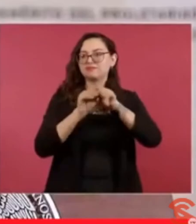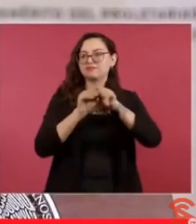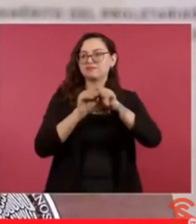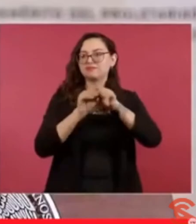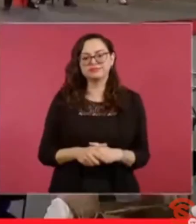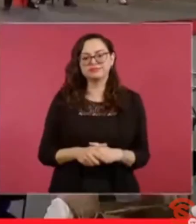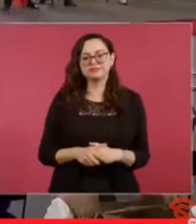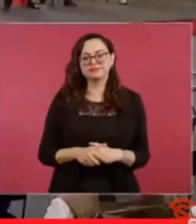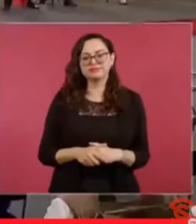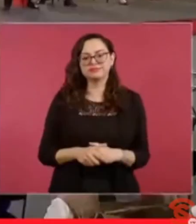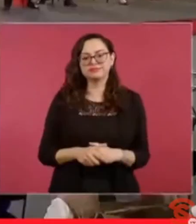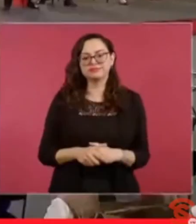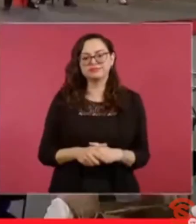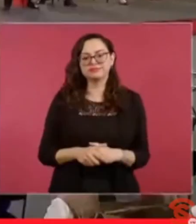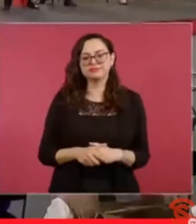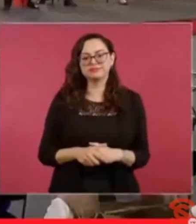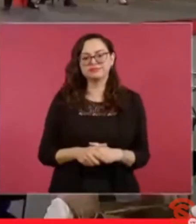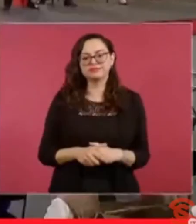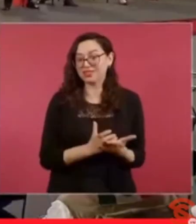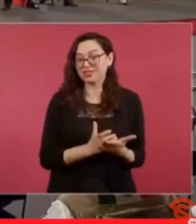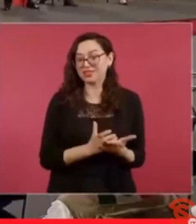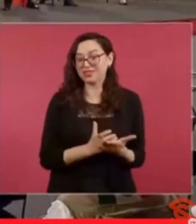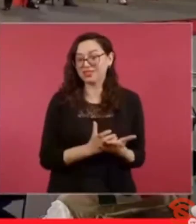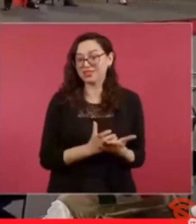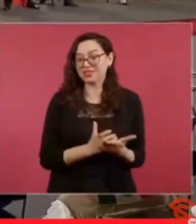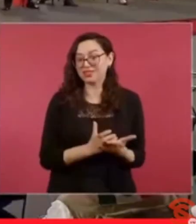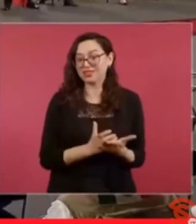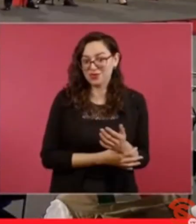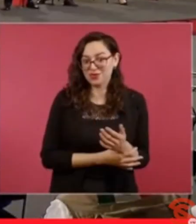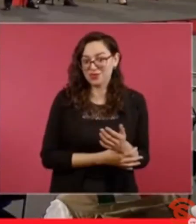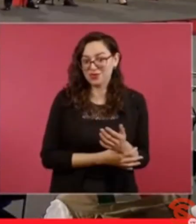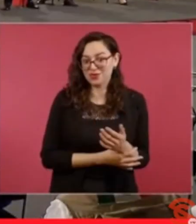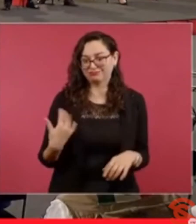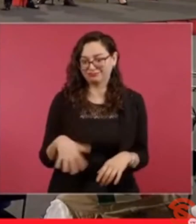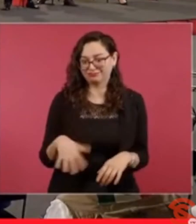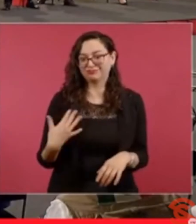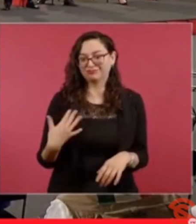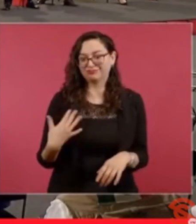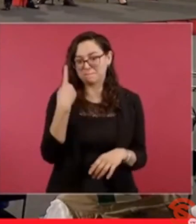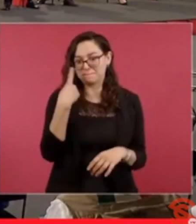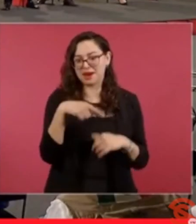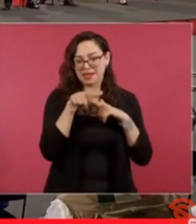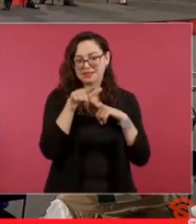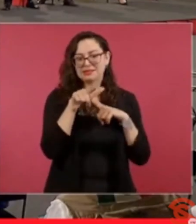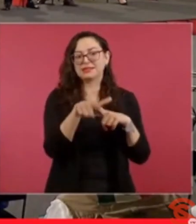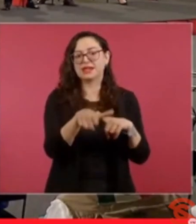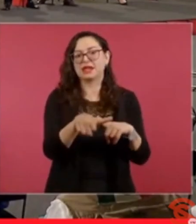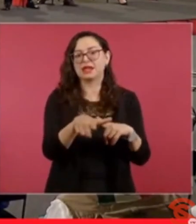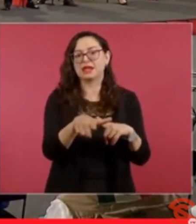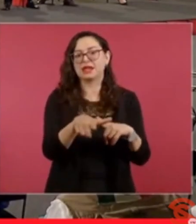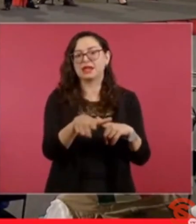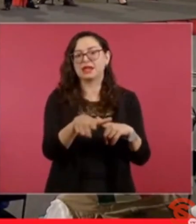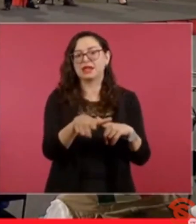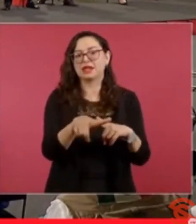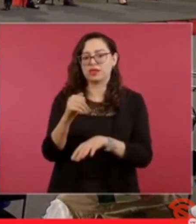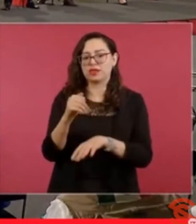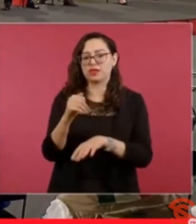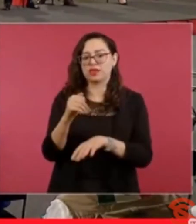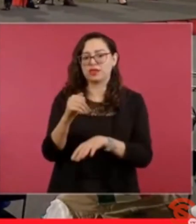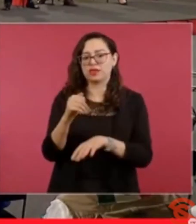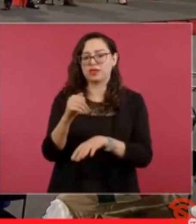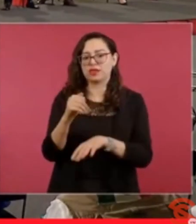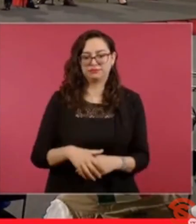el contraratito que le da el gobierno de Guanajuato para seguir con el ataque político de mentiras.